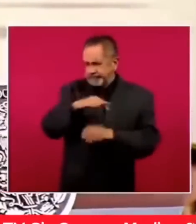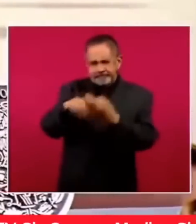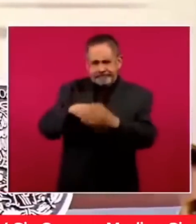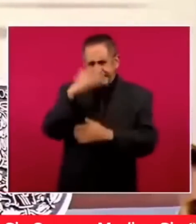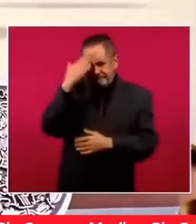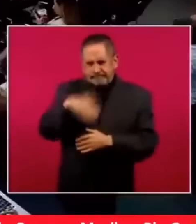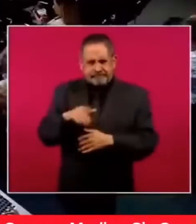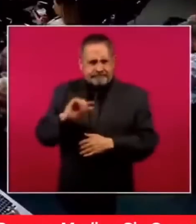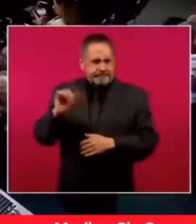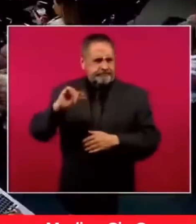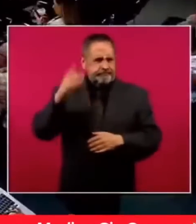Funcionarios.